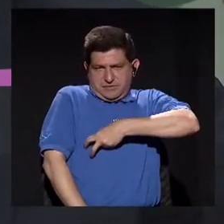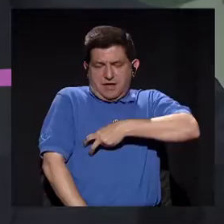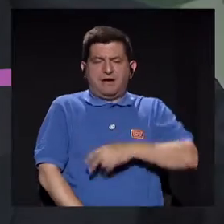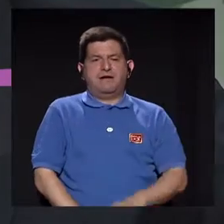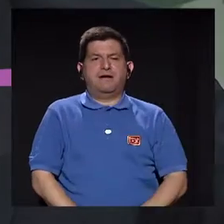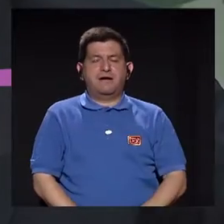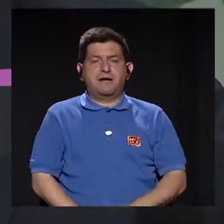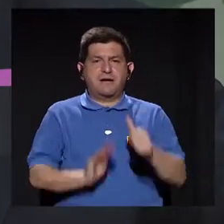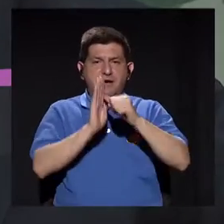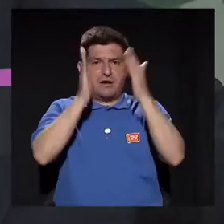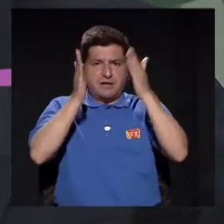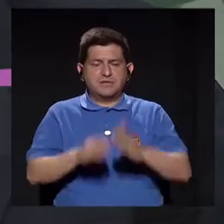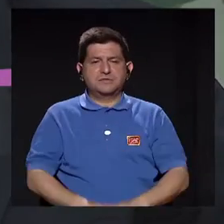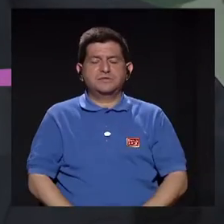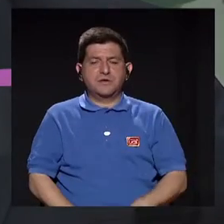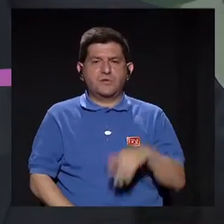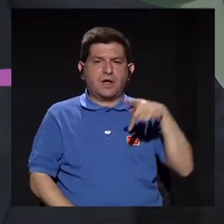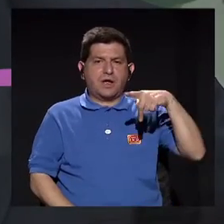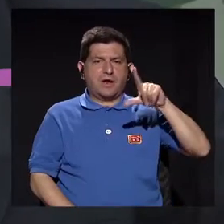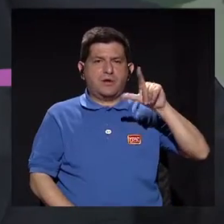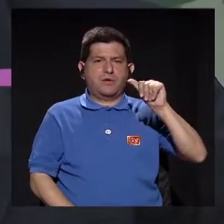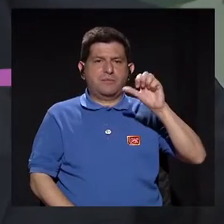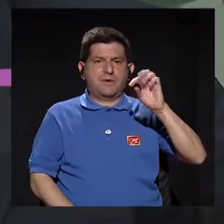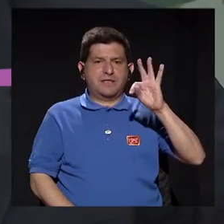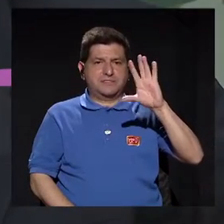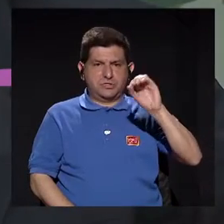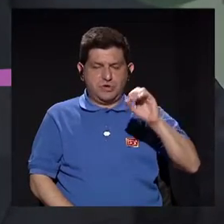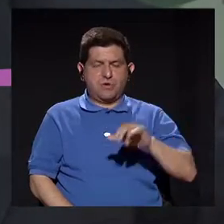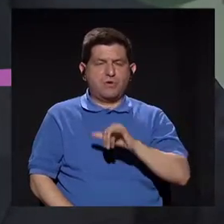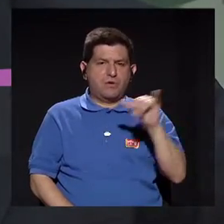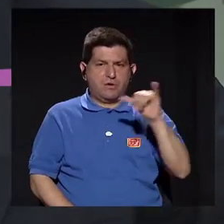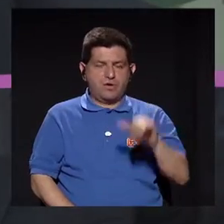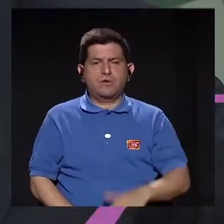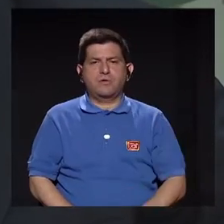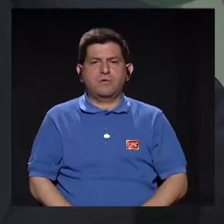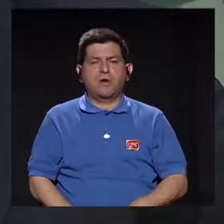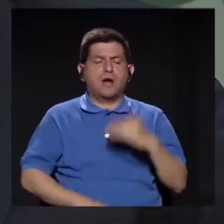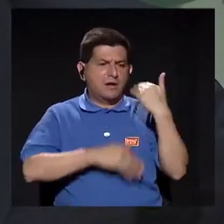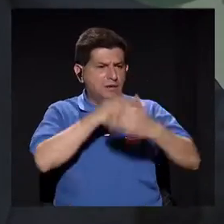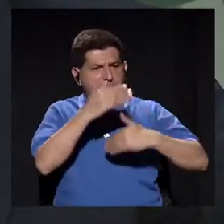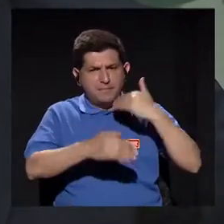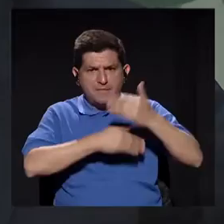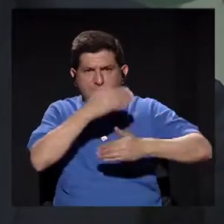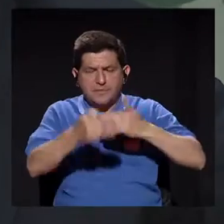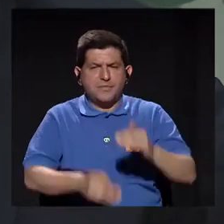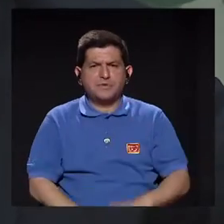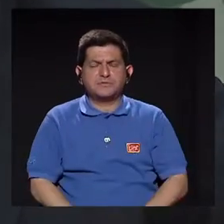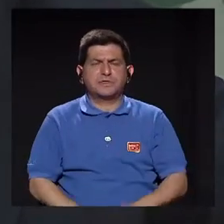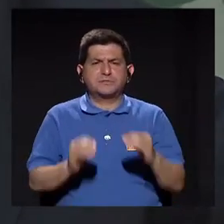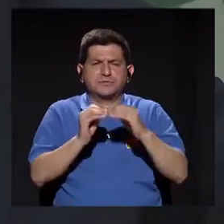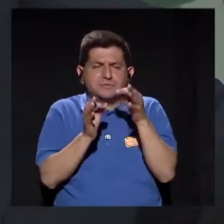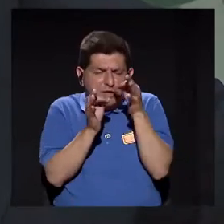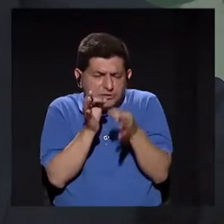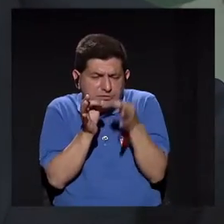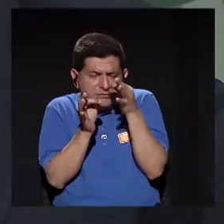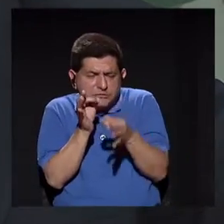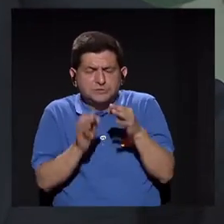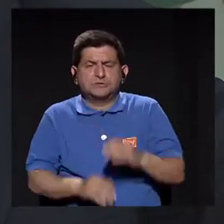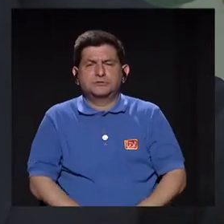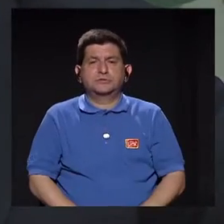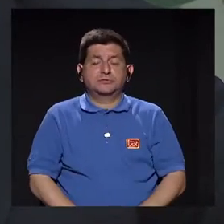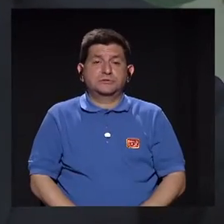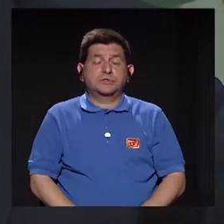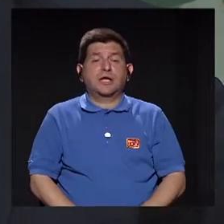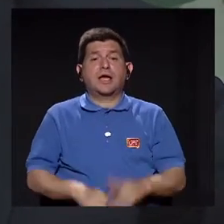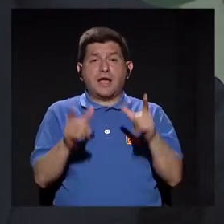para los cirujanos plásticos, para hacer sus colgajos y para hacer obviamente procedimientos muchísimo más finos en el